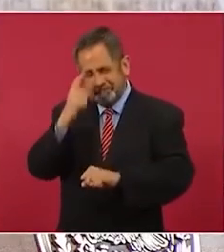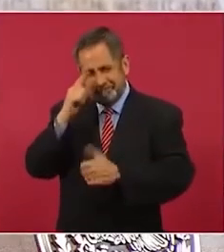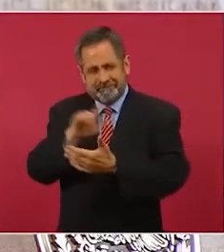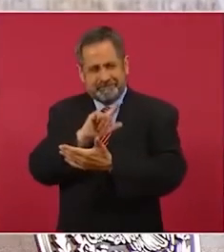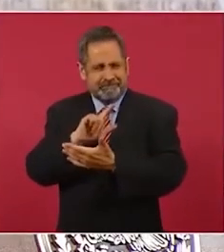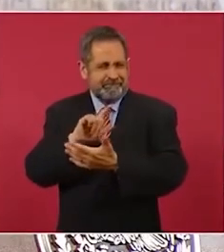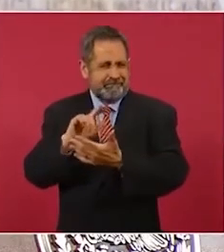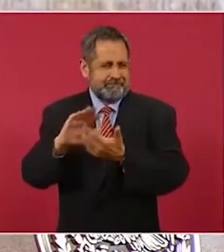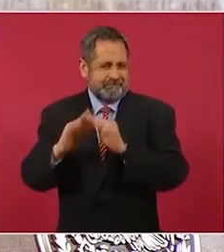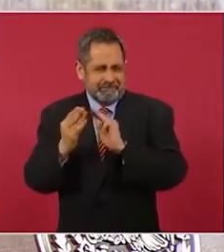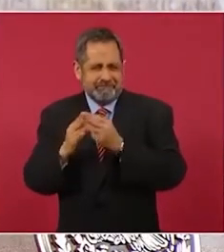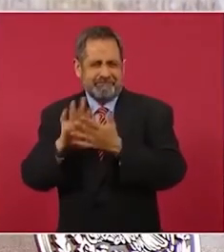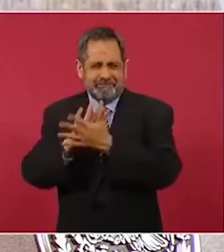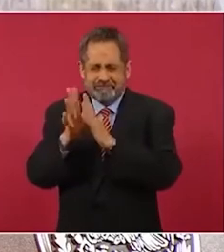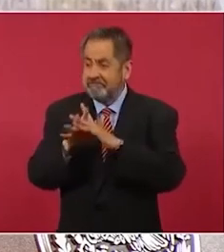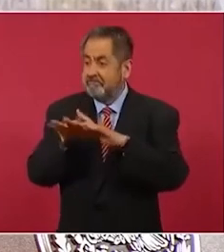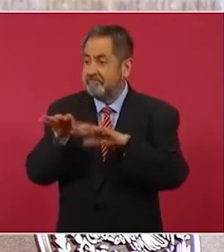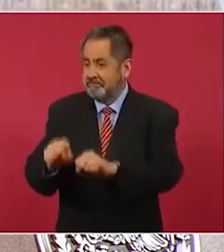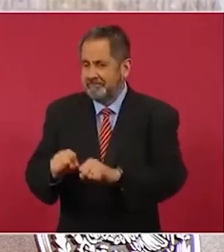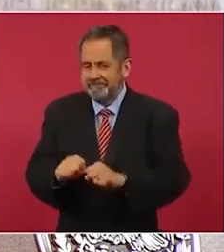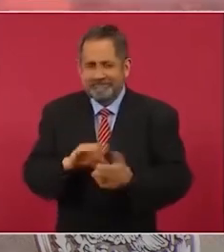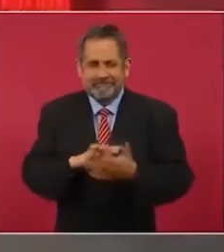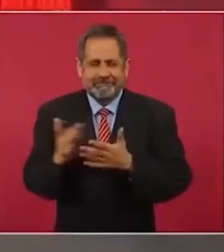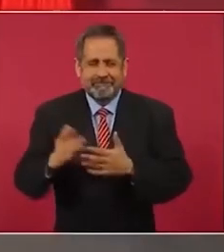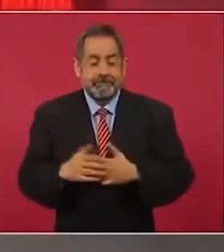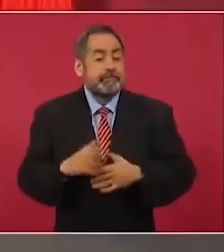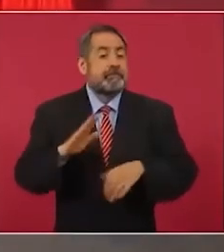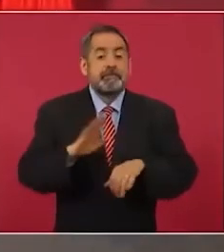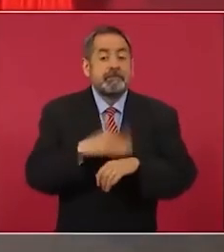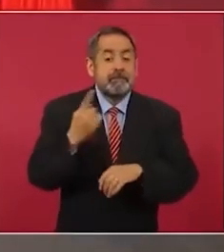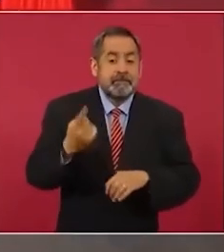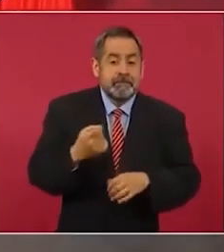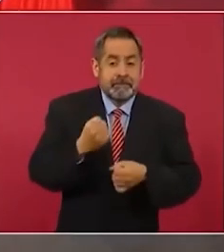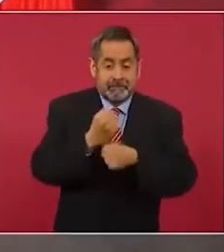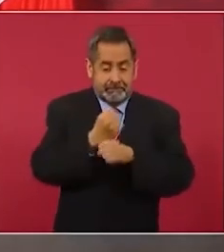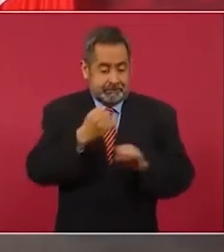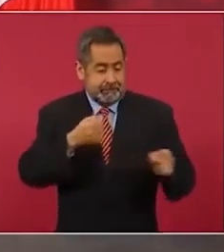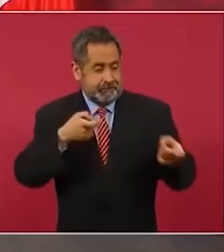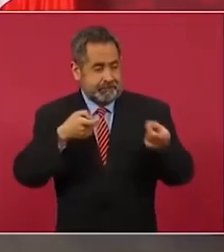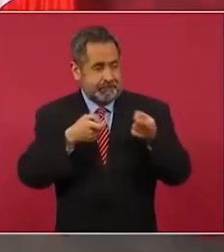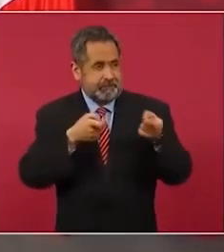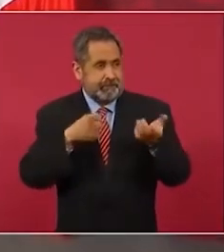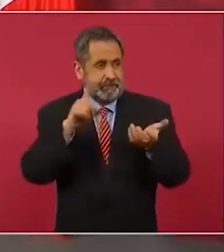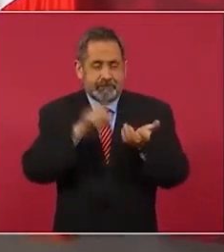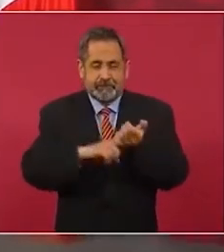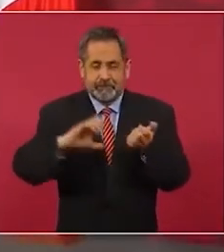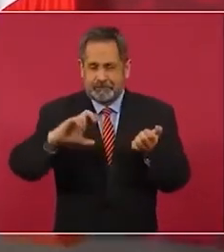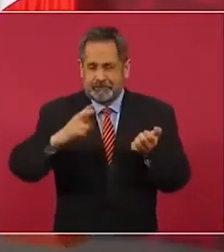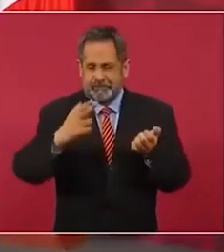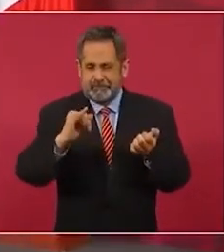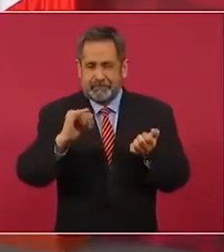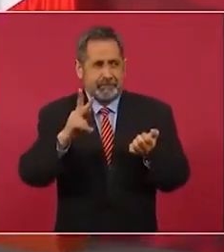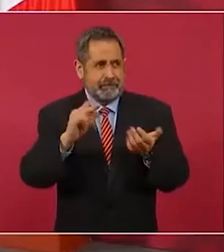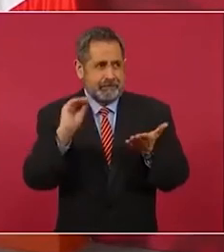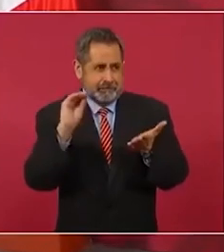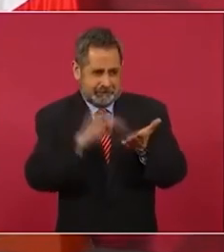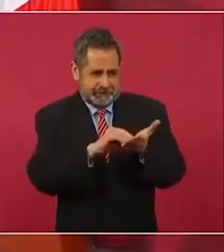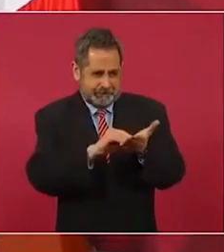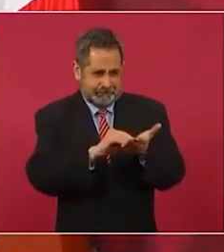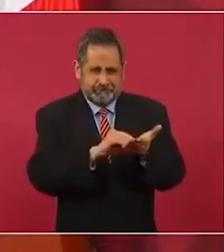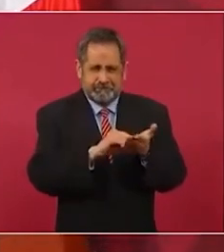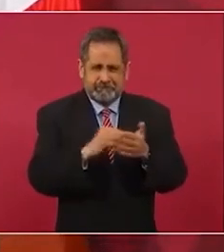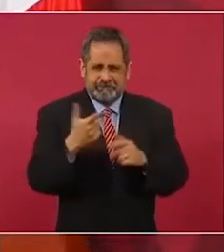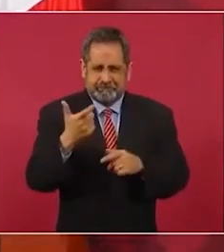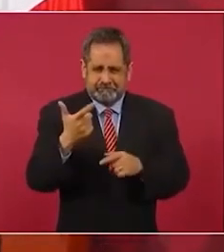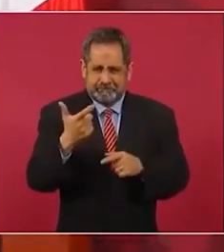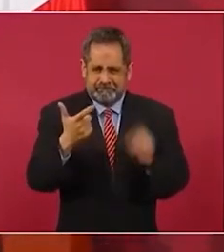en México porque esas armas traían unos sensores y